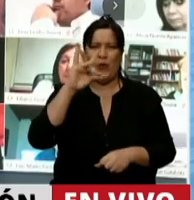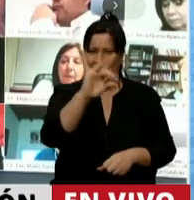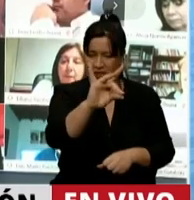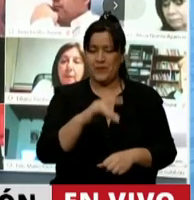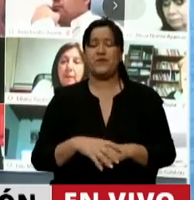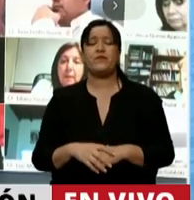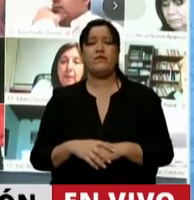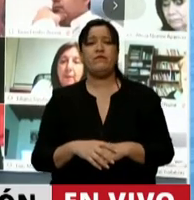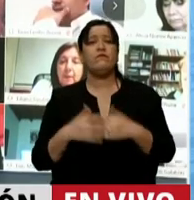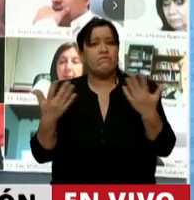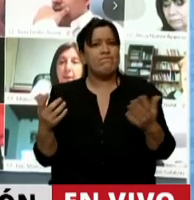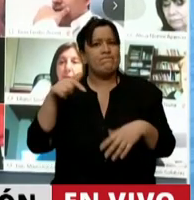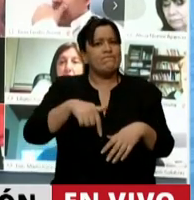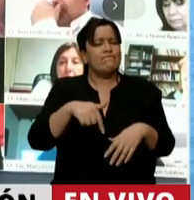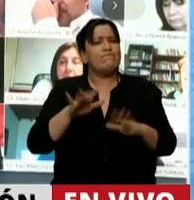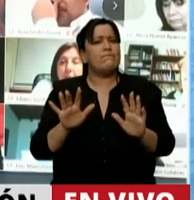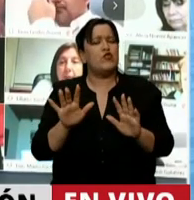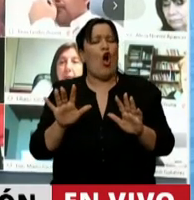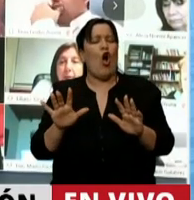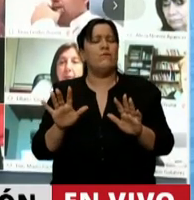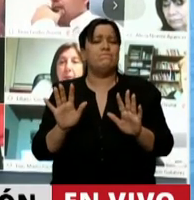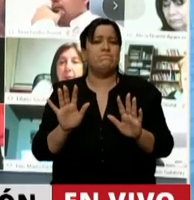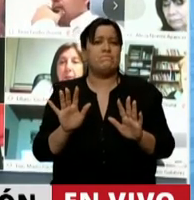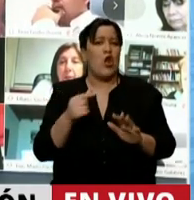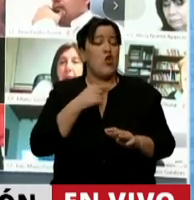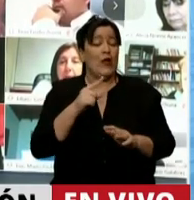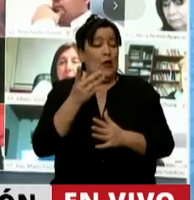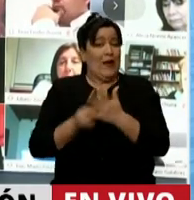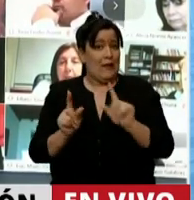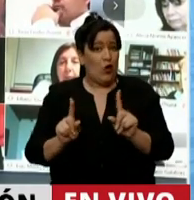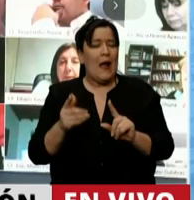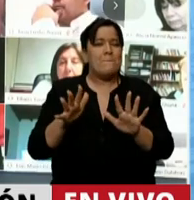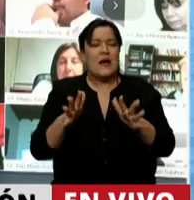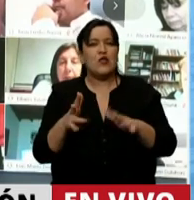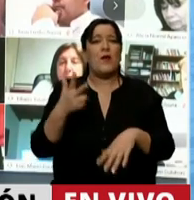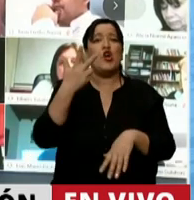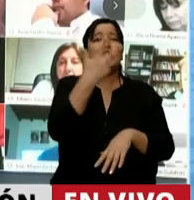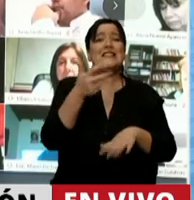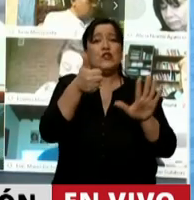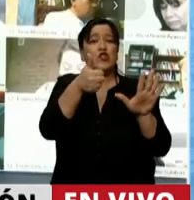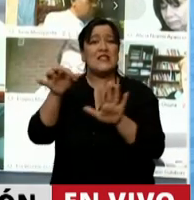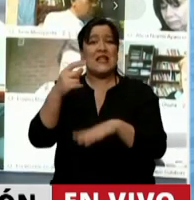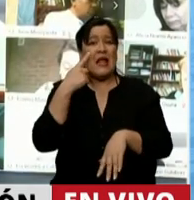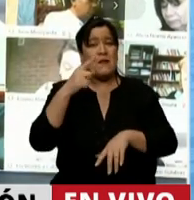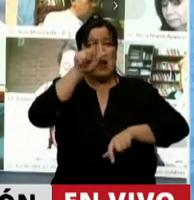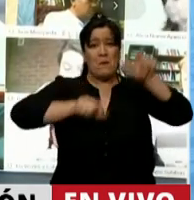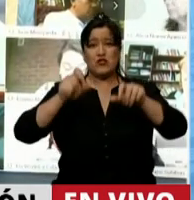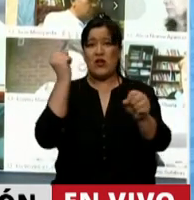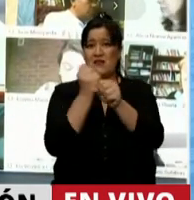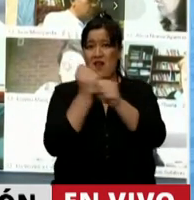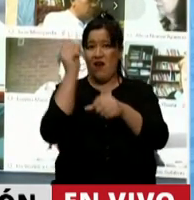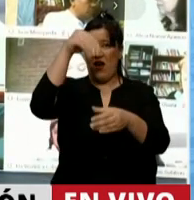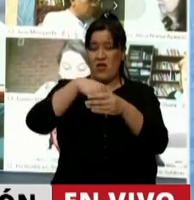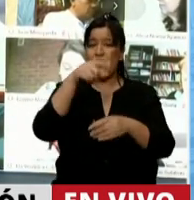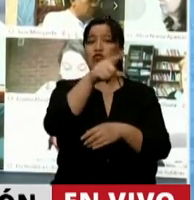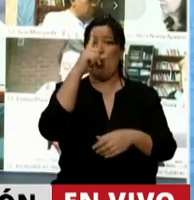En ese sentido, yo no quiero ser impreciso, pero son aproximadamente 360.000 trabajadores y trabajadoras los que